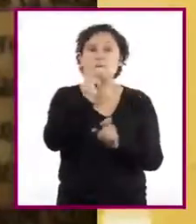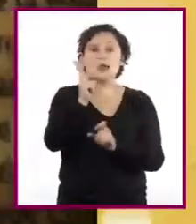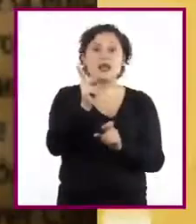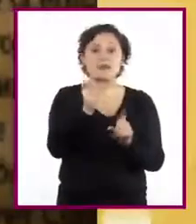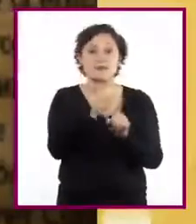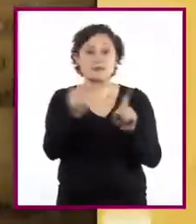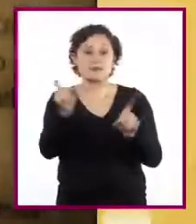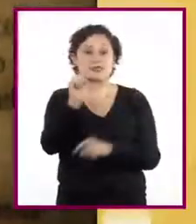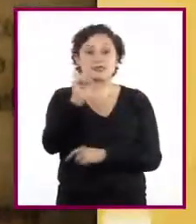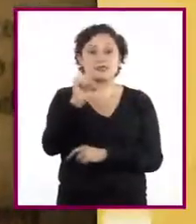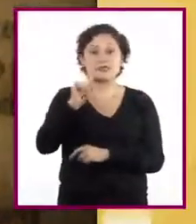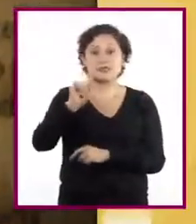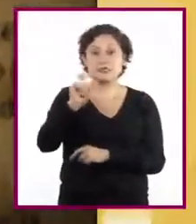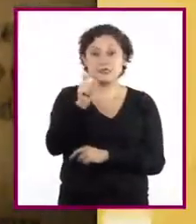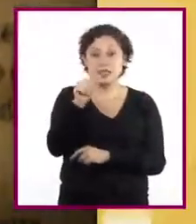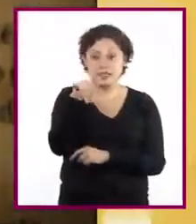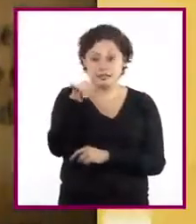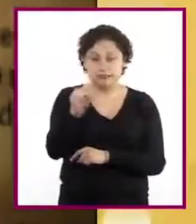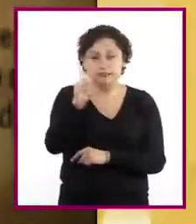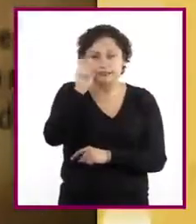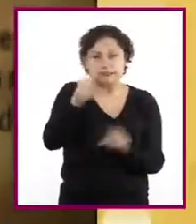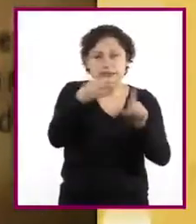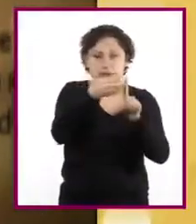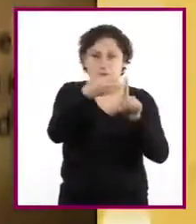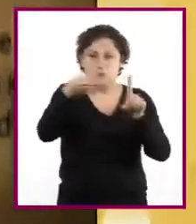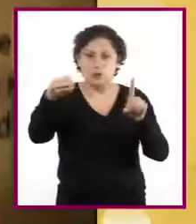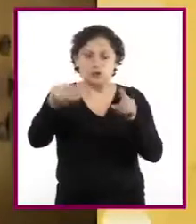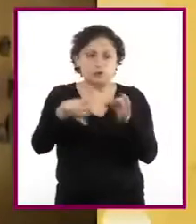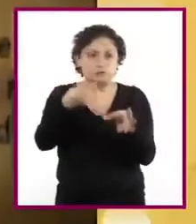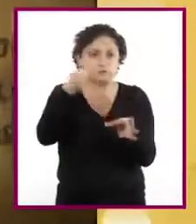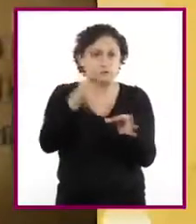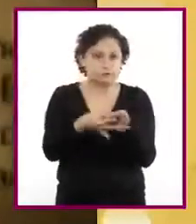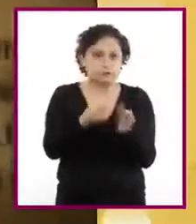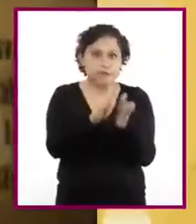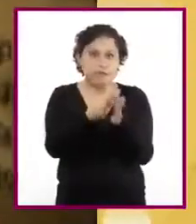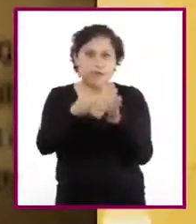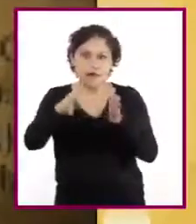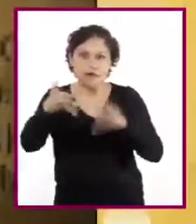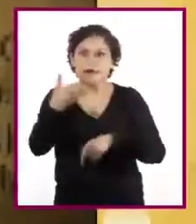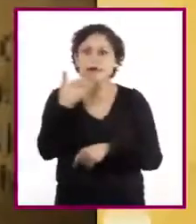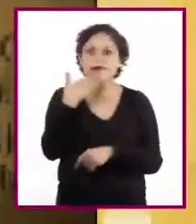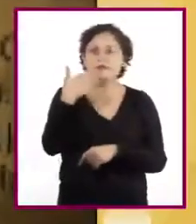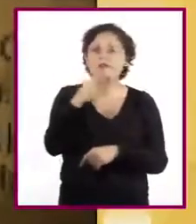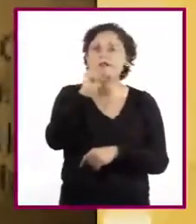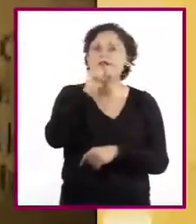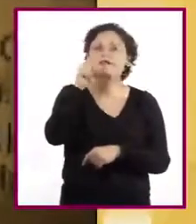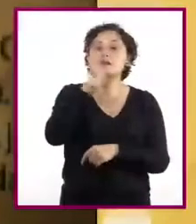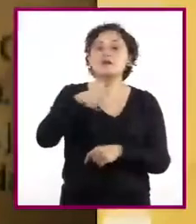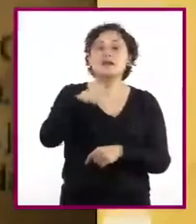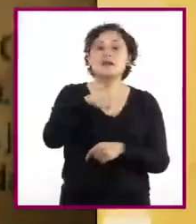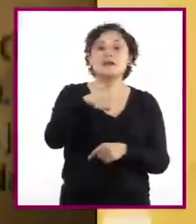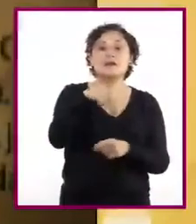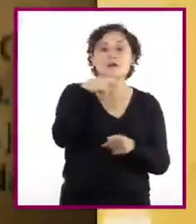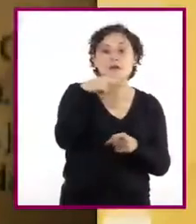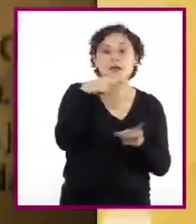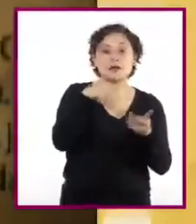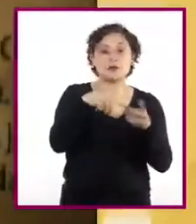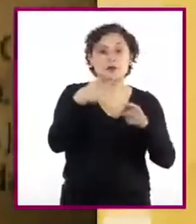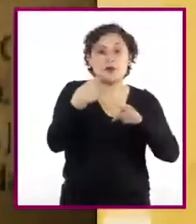Es decir, que la oración esté bien construida y sea clara la relación entre sujeto, verbo y complemento.